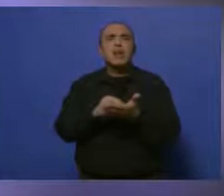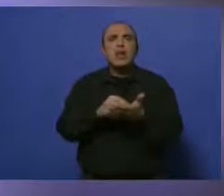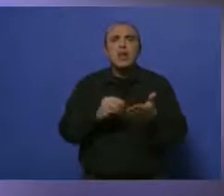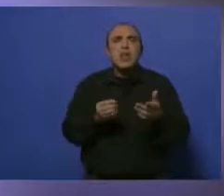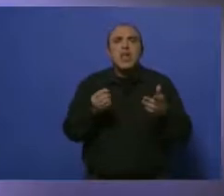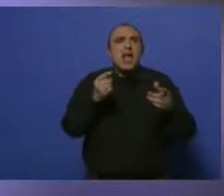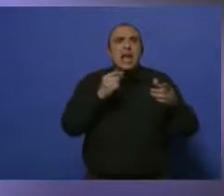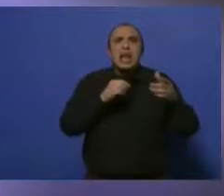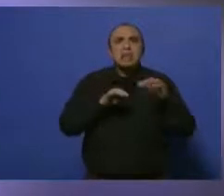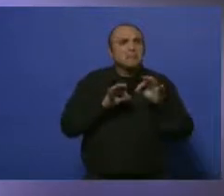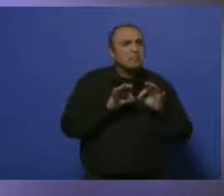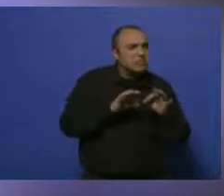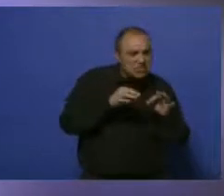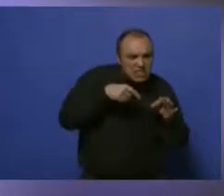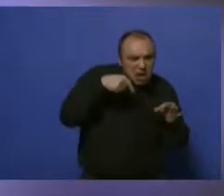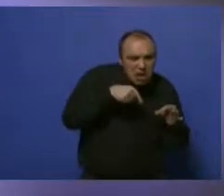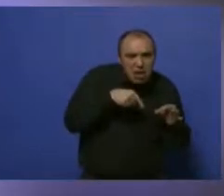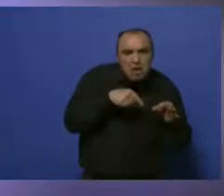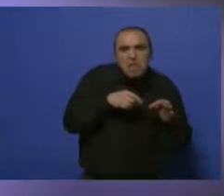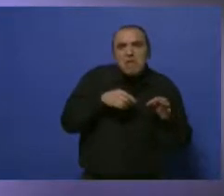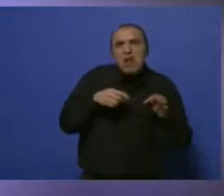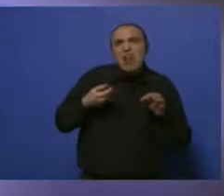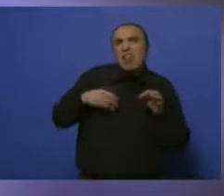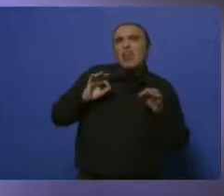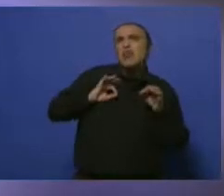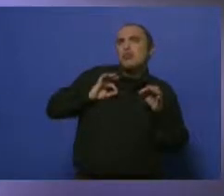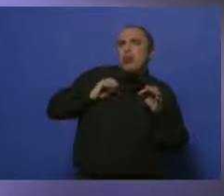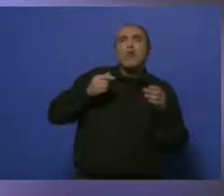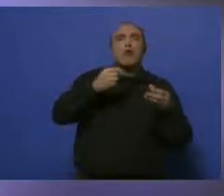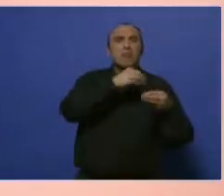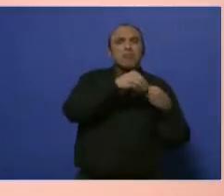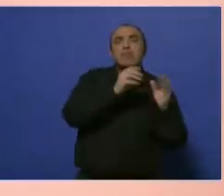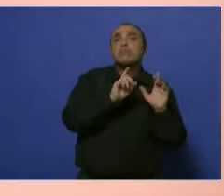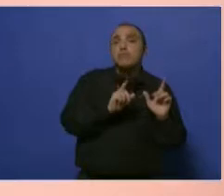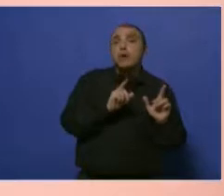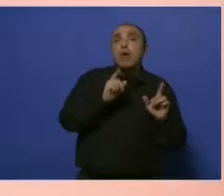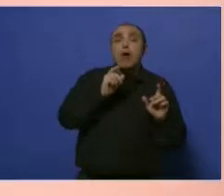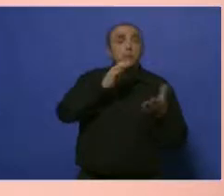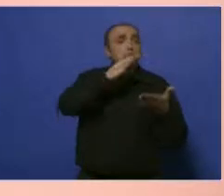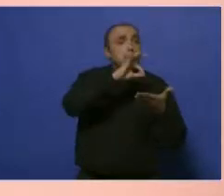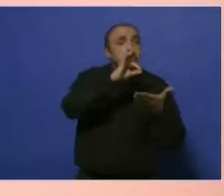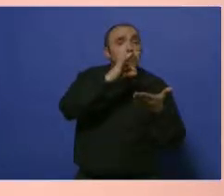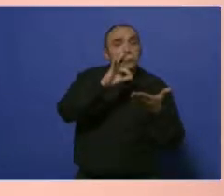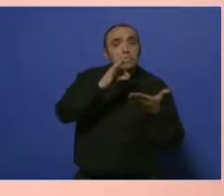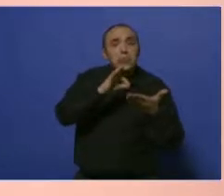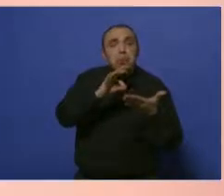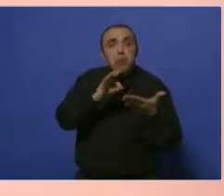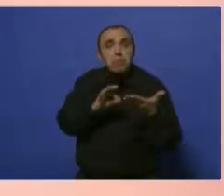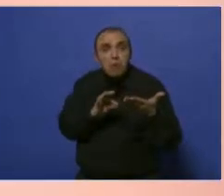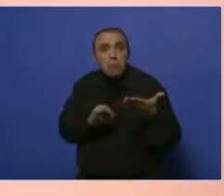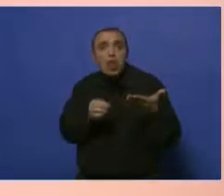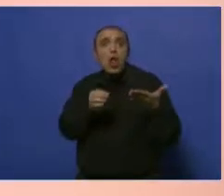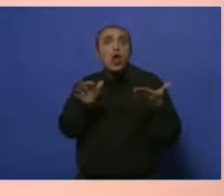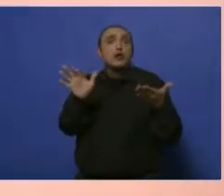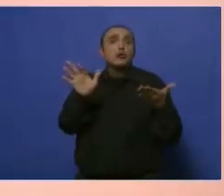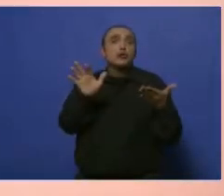de enfermedad que los papás nos cuentan, le vamos a decir, lo vamos a controlar 24 horas, le vamos a poner posiblemente el